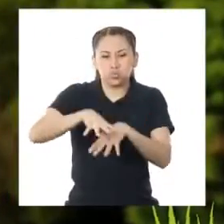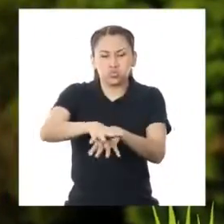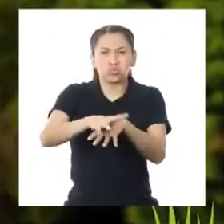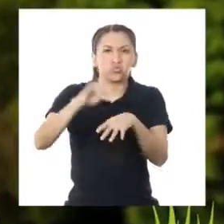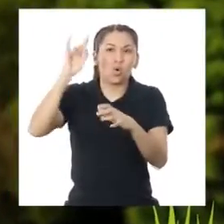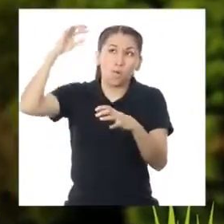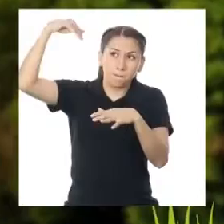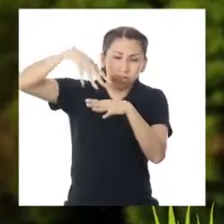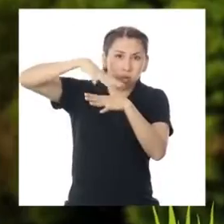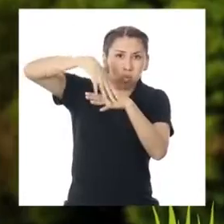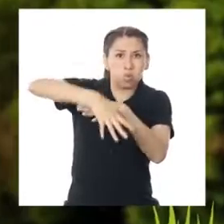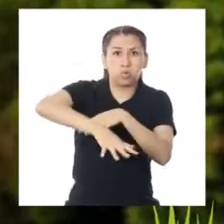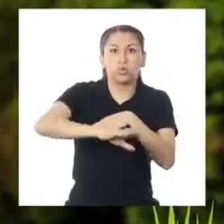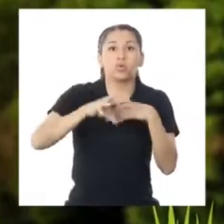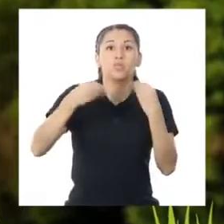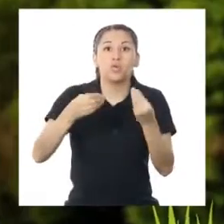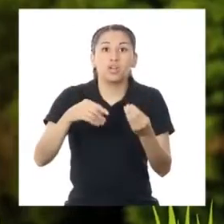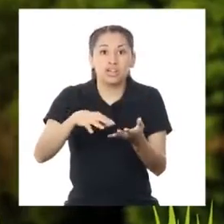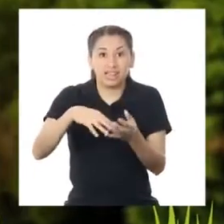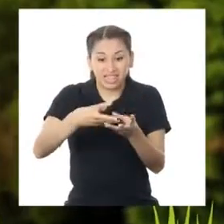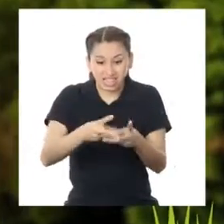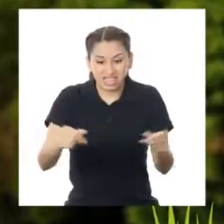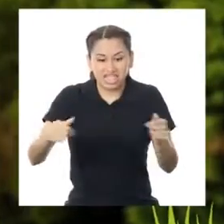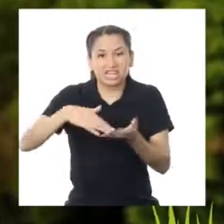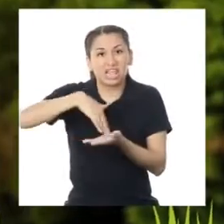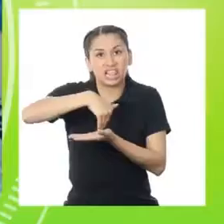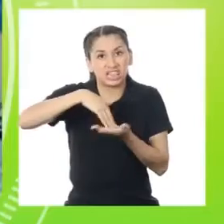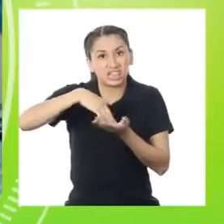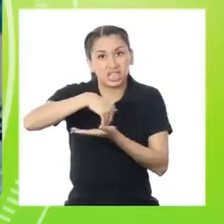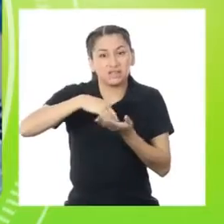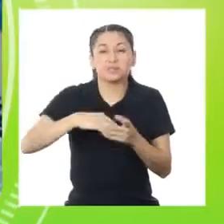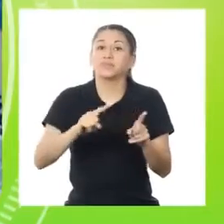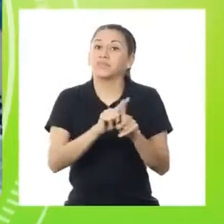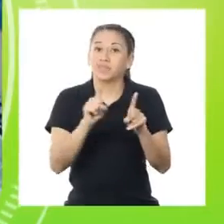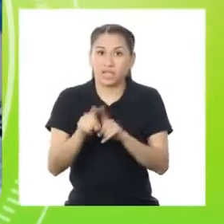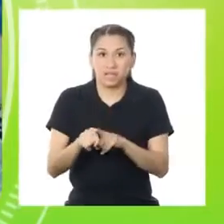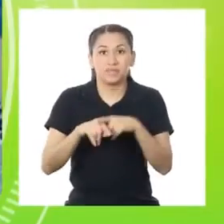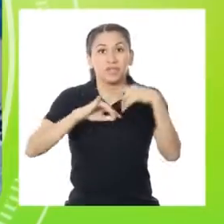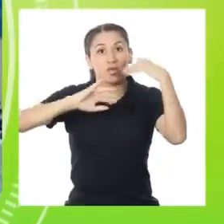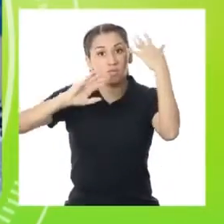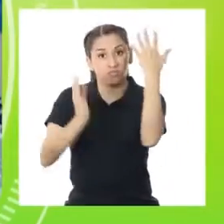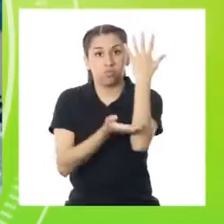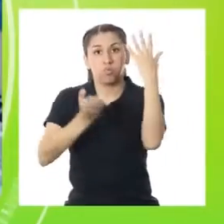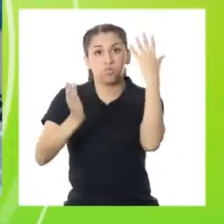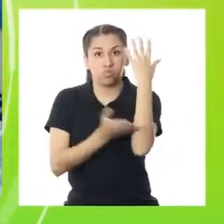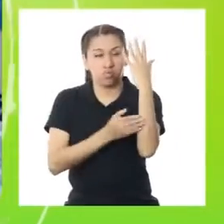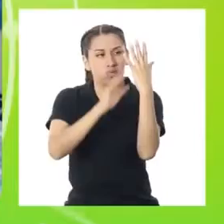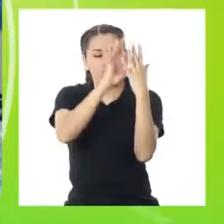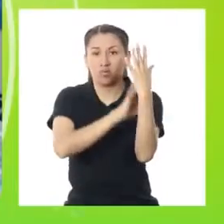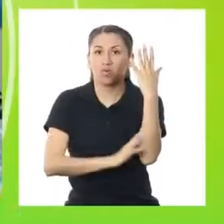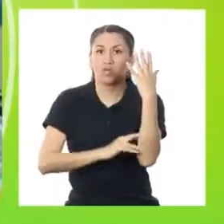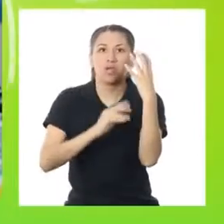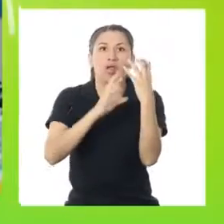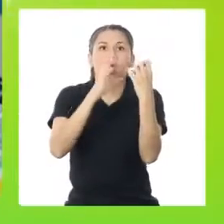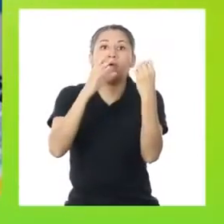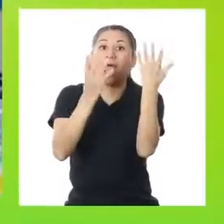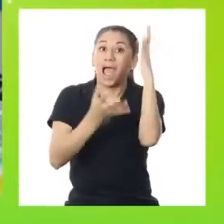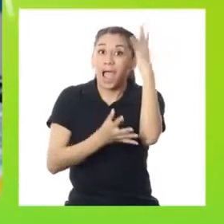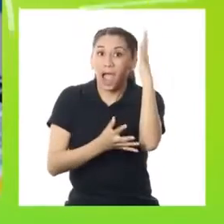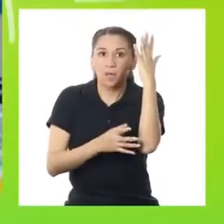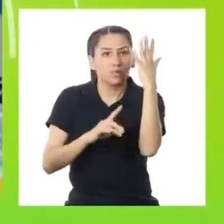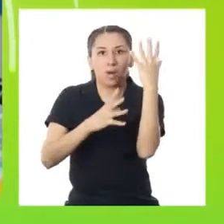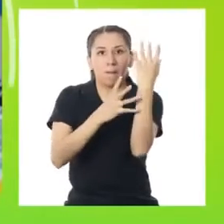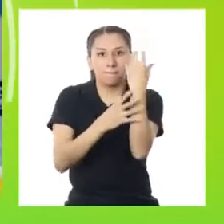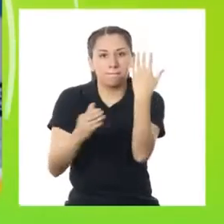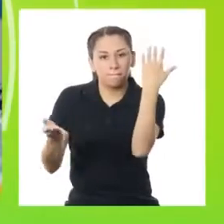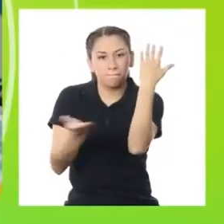y derrumbes, pues la tierra está muy débil. Y también trae la deforestación, pues eliminan los